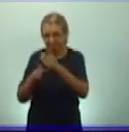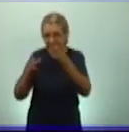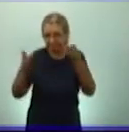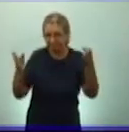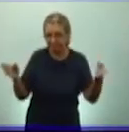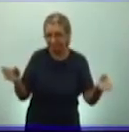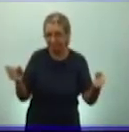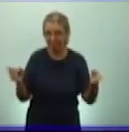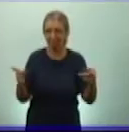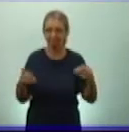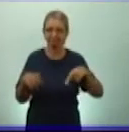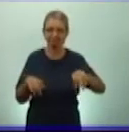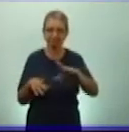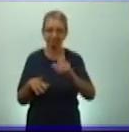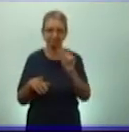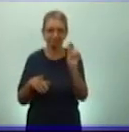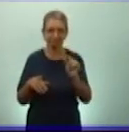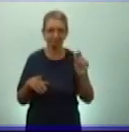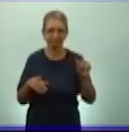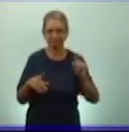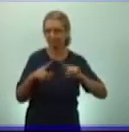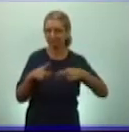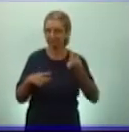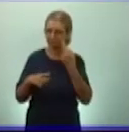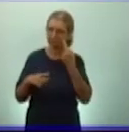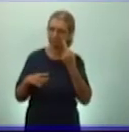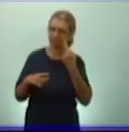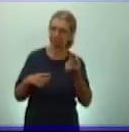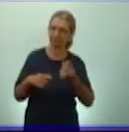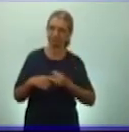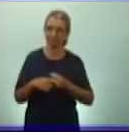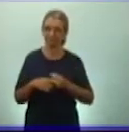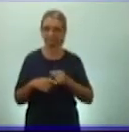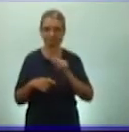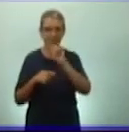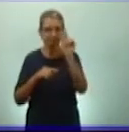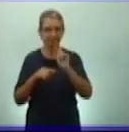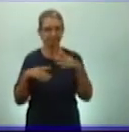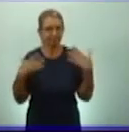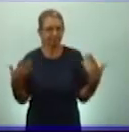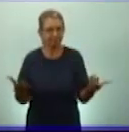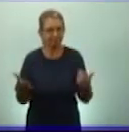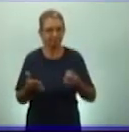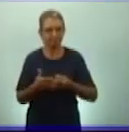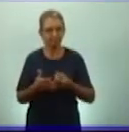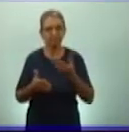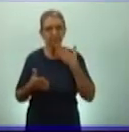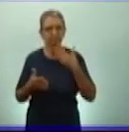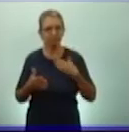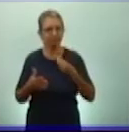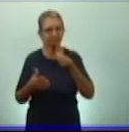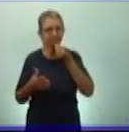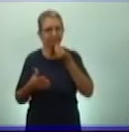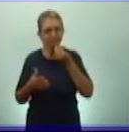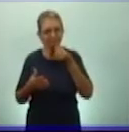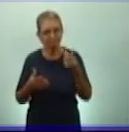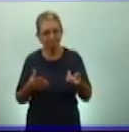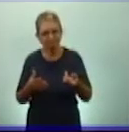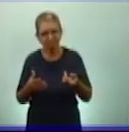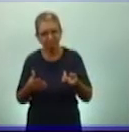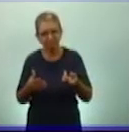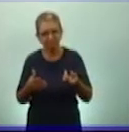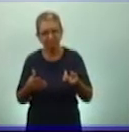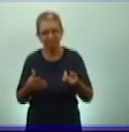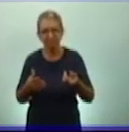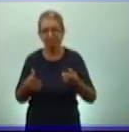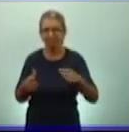importantes que vamos a ver posteriormente. Entonces, mi pregunta sería la siguiente. ¿Y cómo fue posible, muchachos? Piensen un momento. ¿Cómo